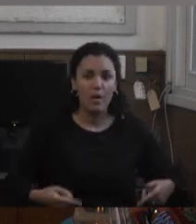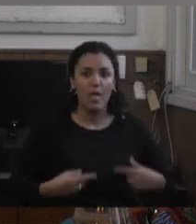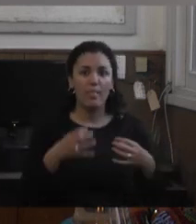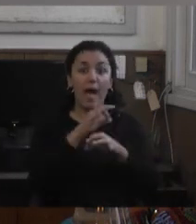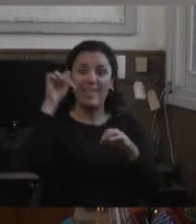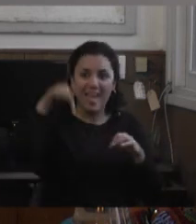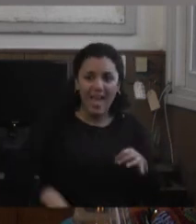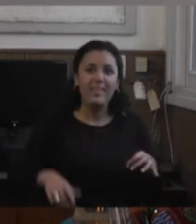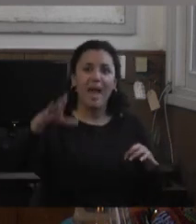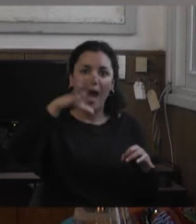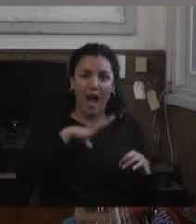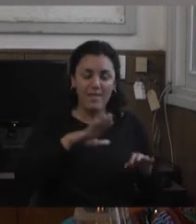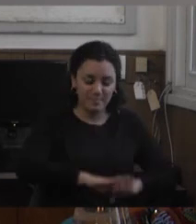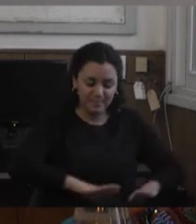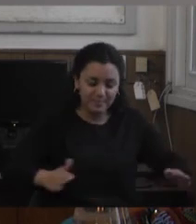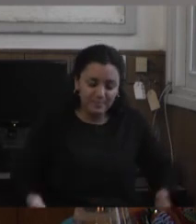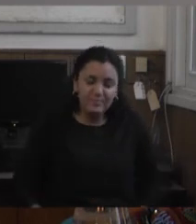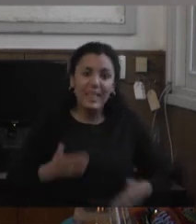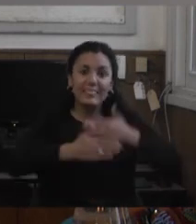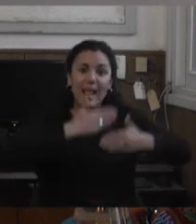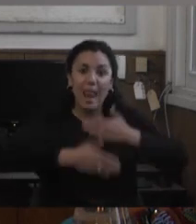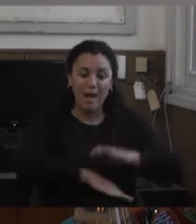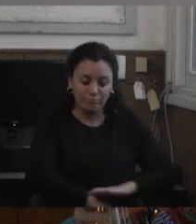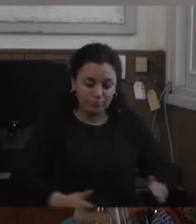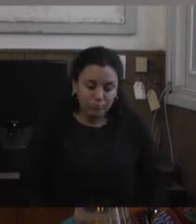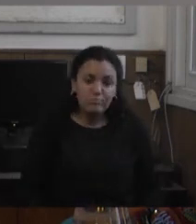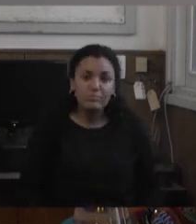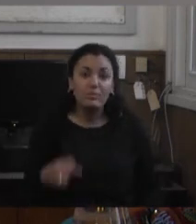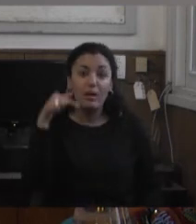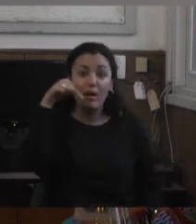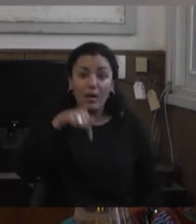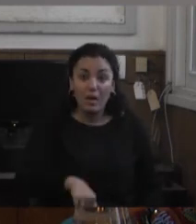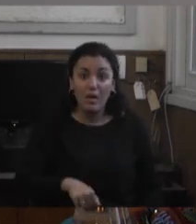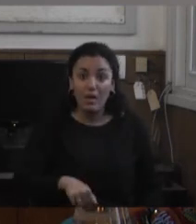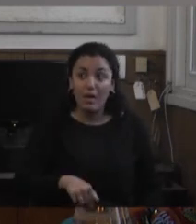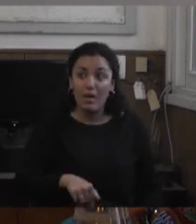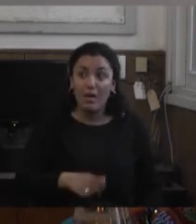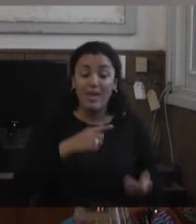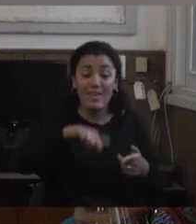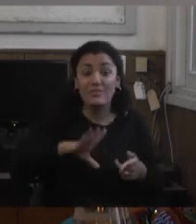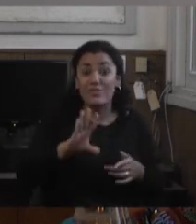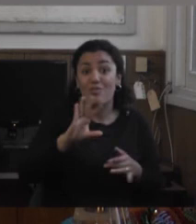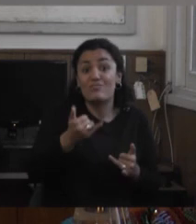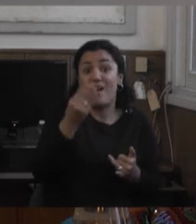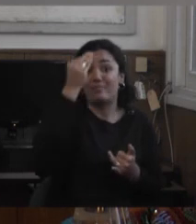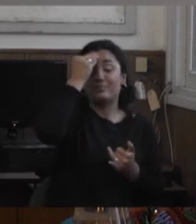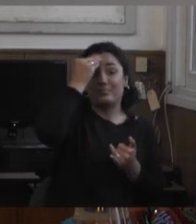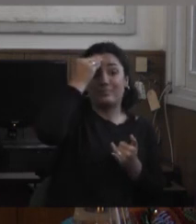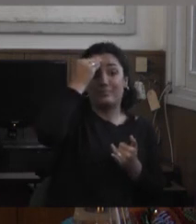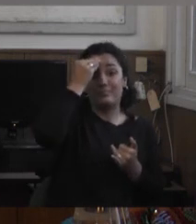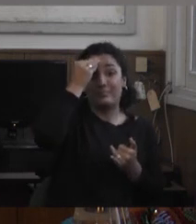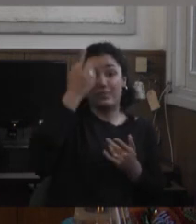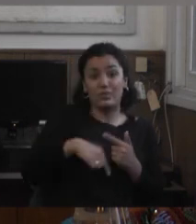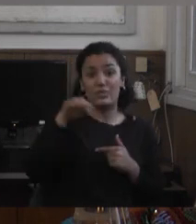que les tapaba las piernas eso te queda en la cabeza digo siempre digo nunca iba a ser el como se llama el